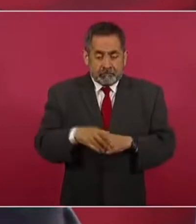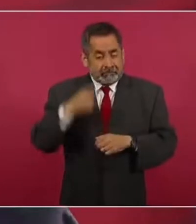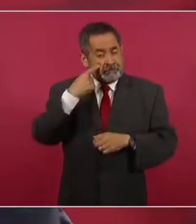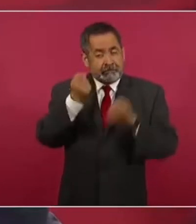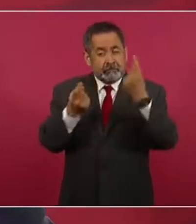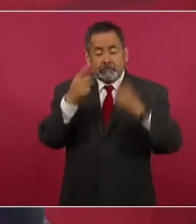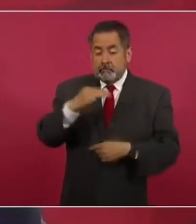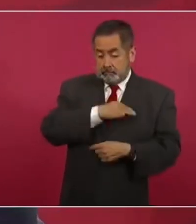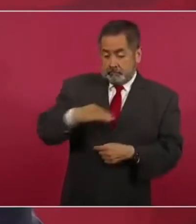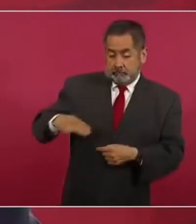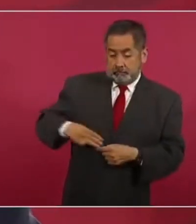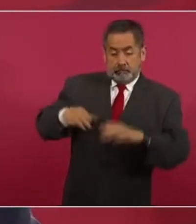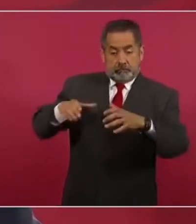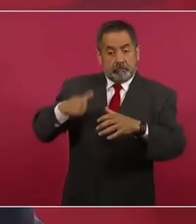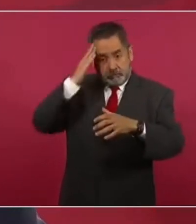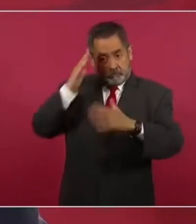municipales.